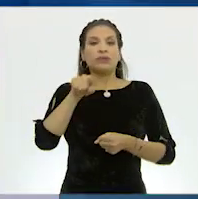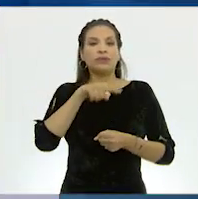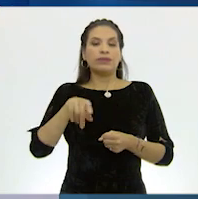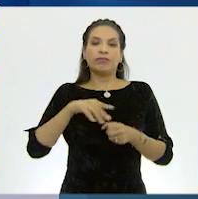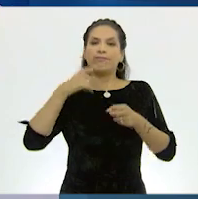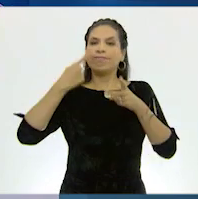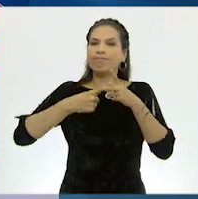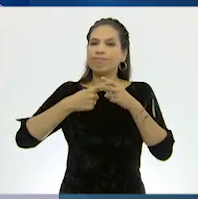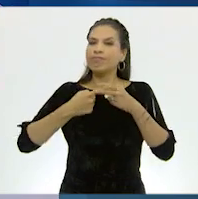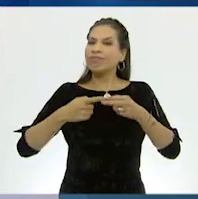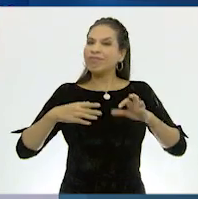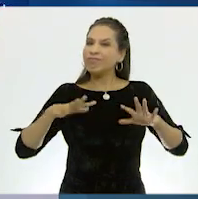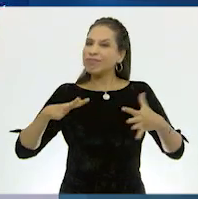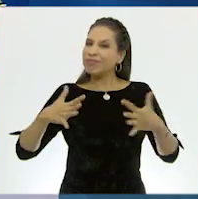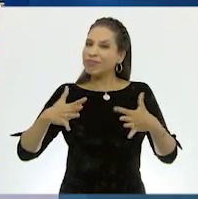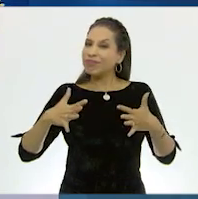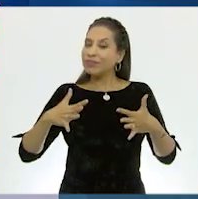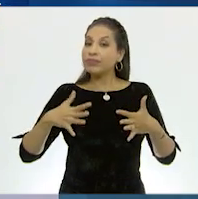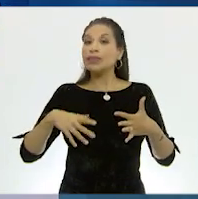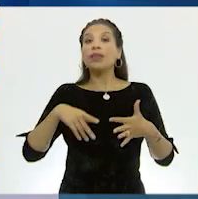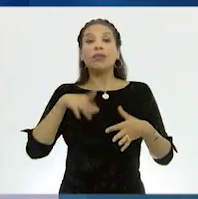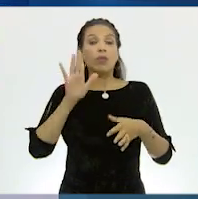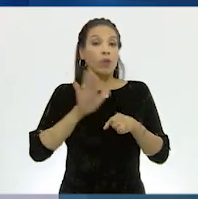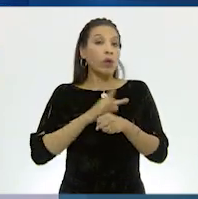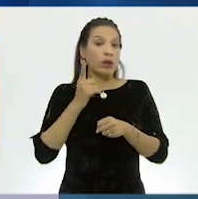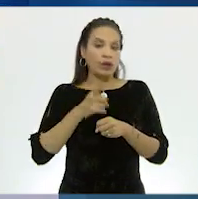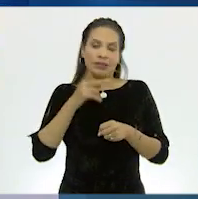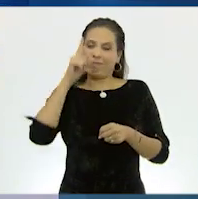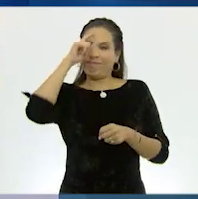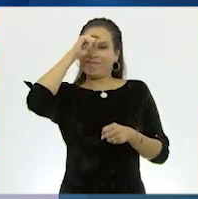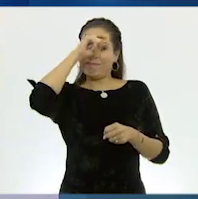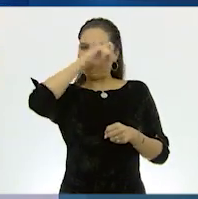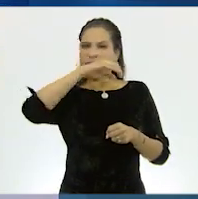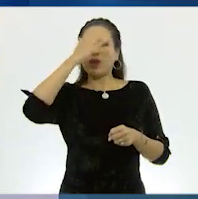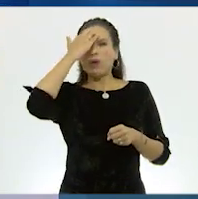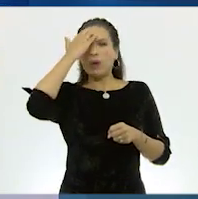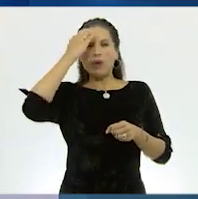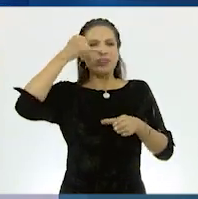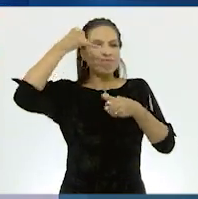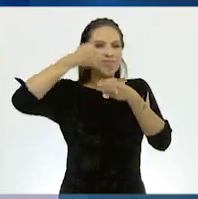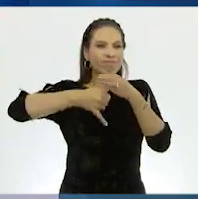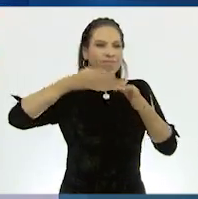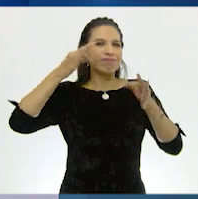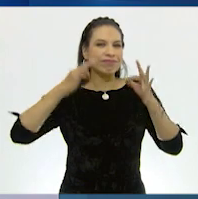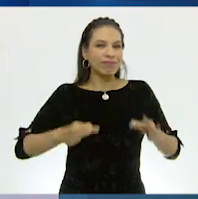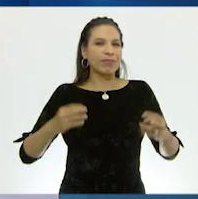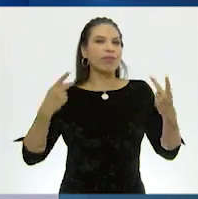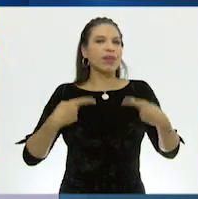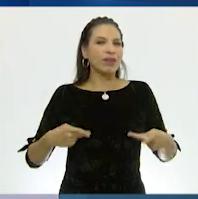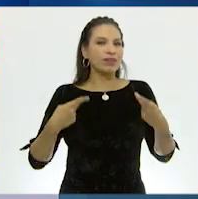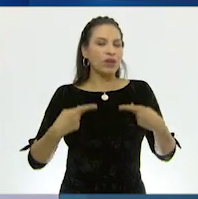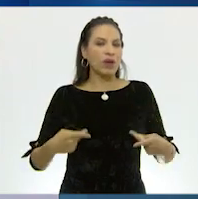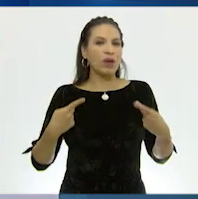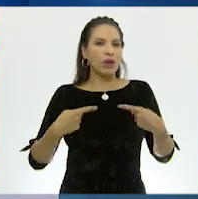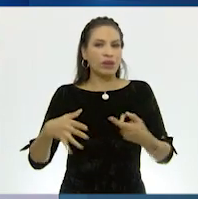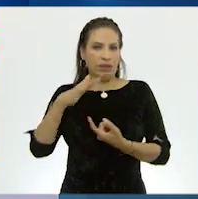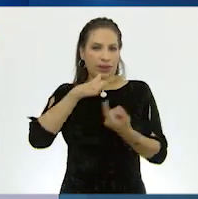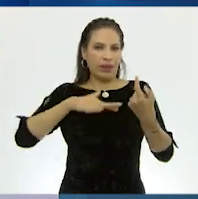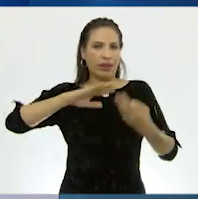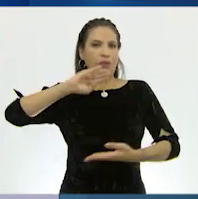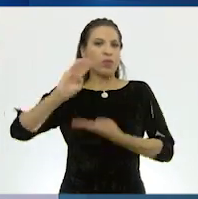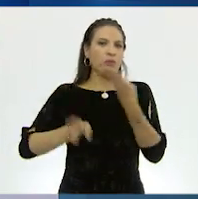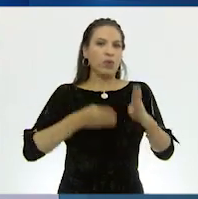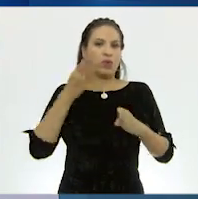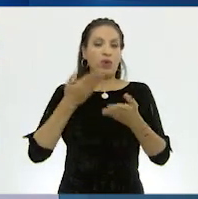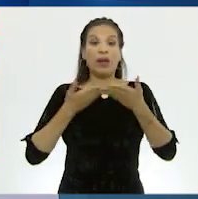cantidades aproximadas. Pues, lógicamente, es muy difícil conocer la cantidad de personas que somos en el